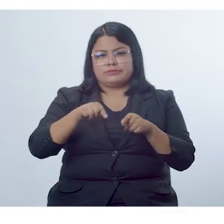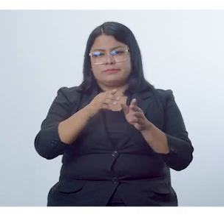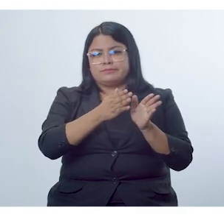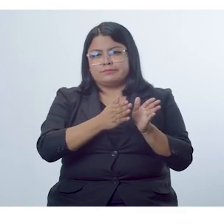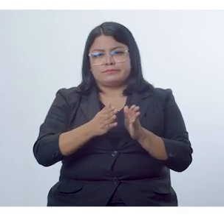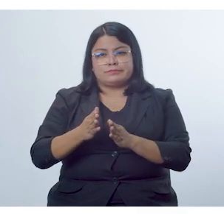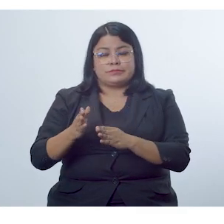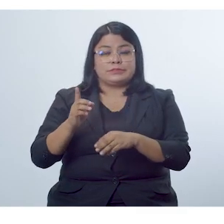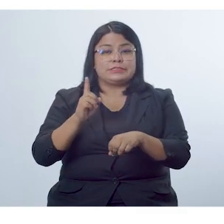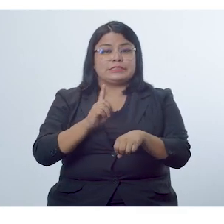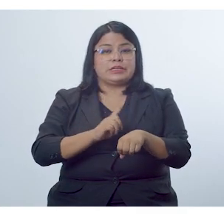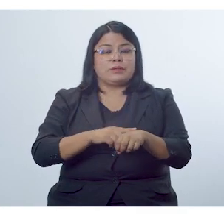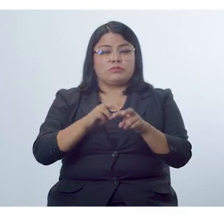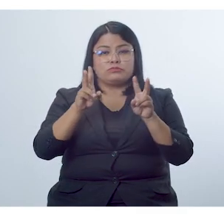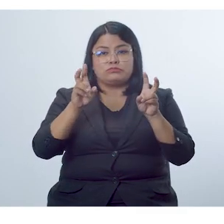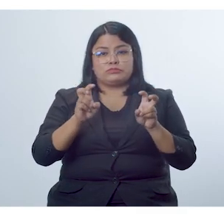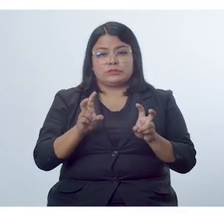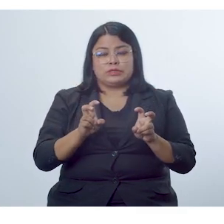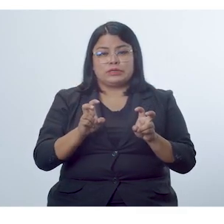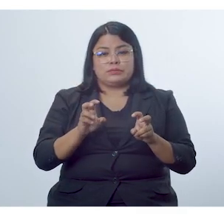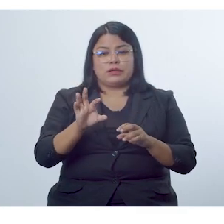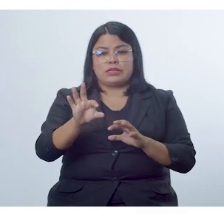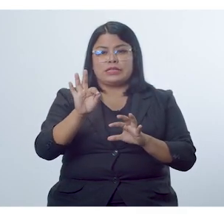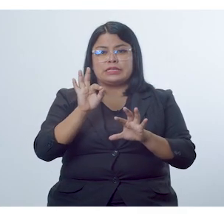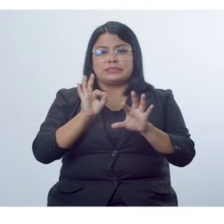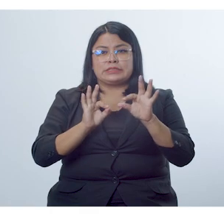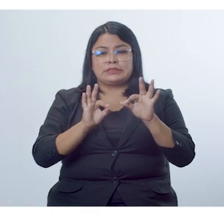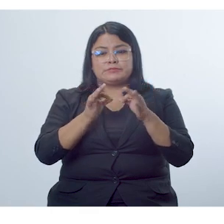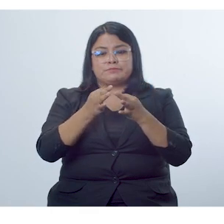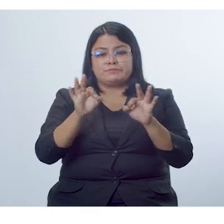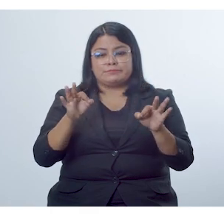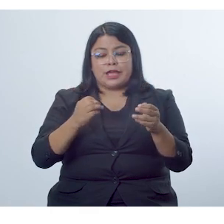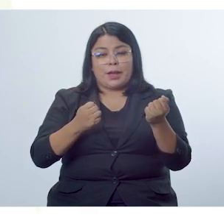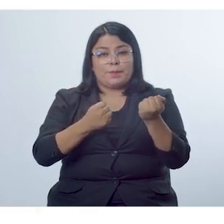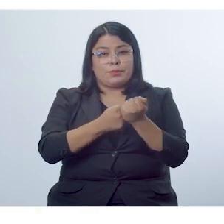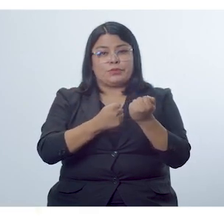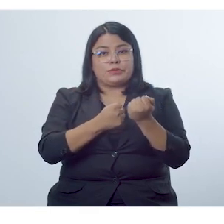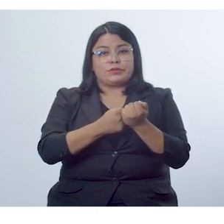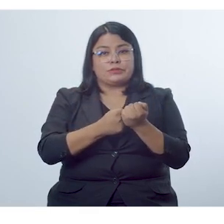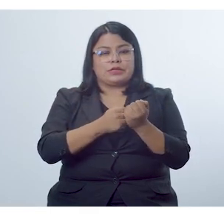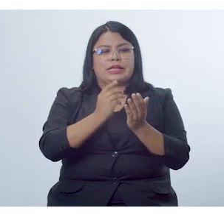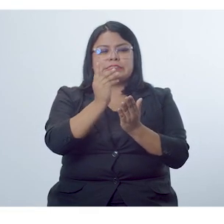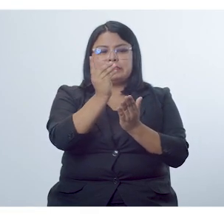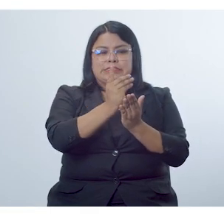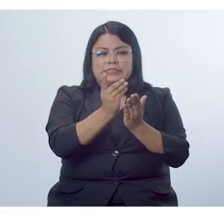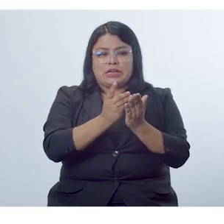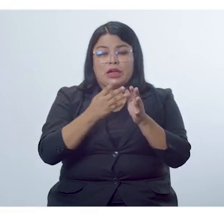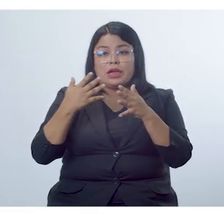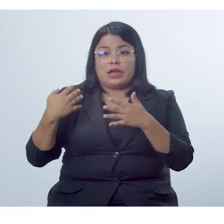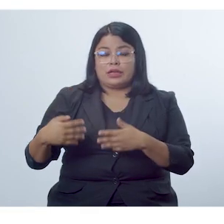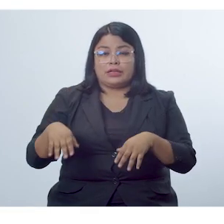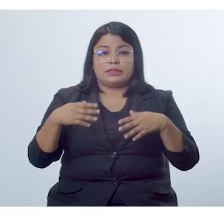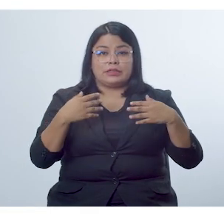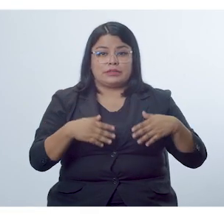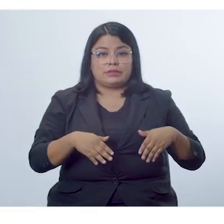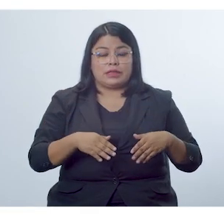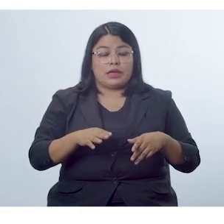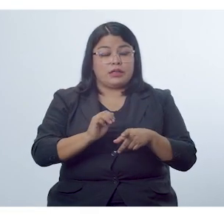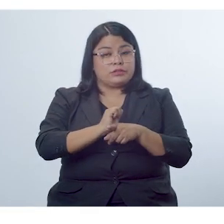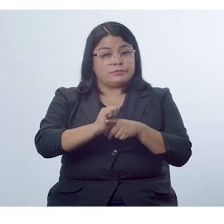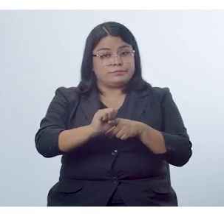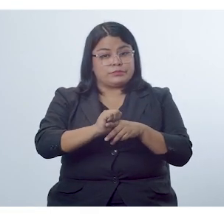organización temporal de los contenidos. La elección de los textos de apoyo. El diseño de las actividades y de los